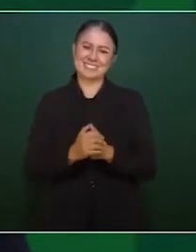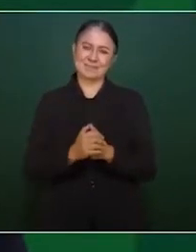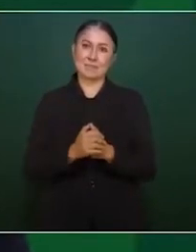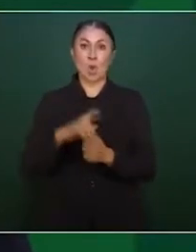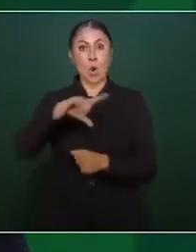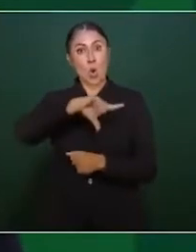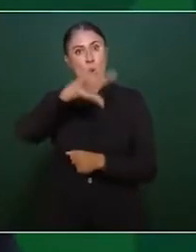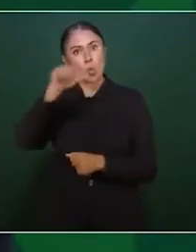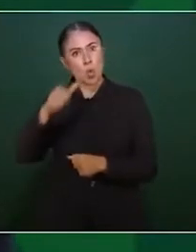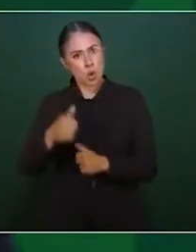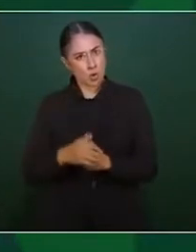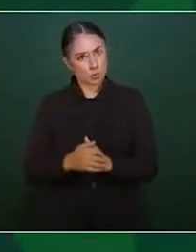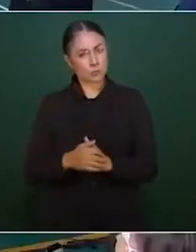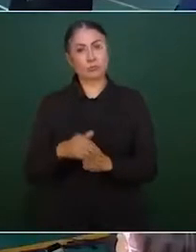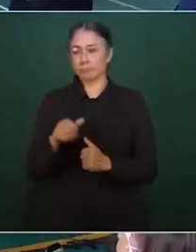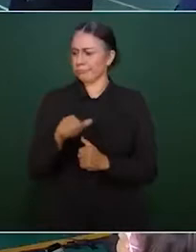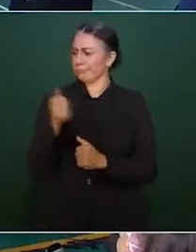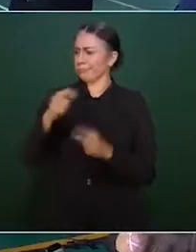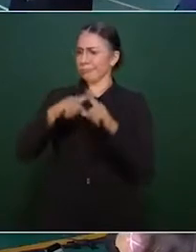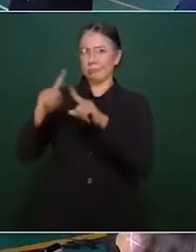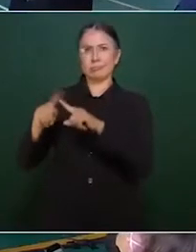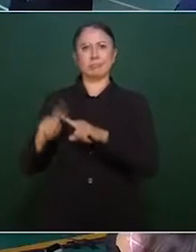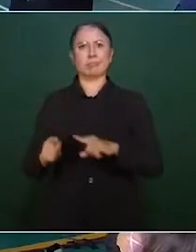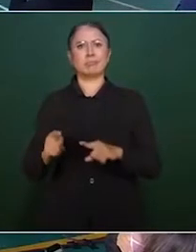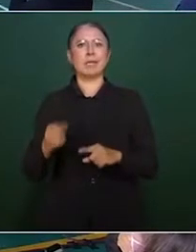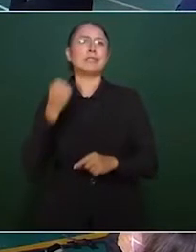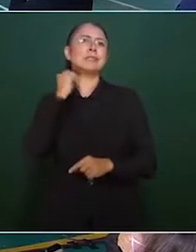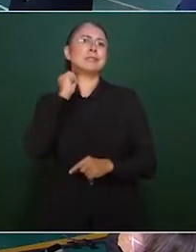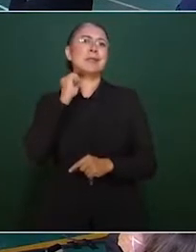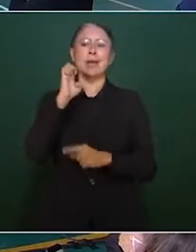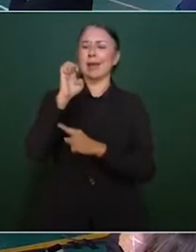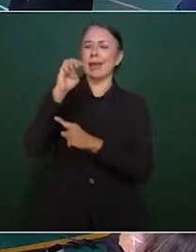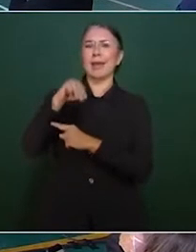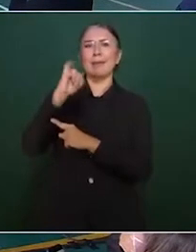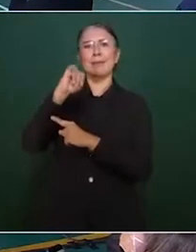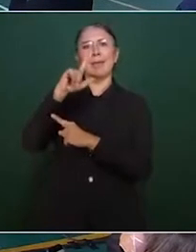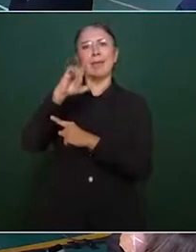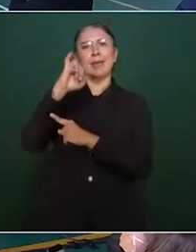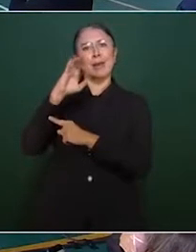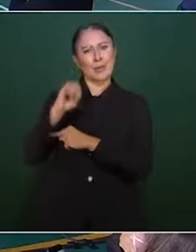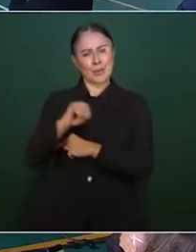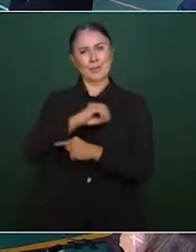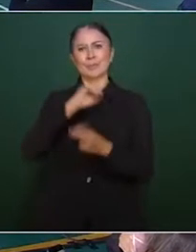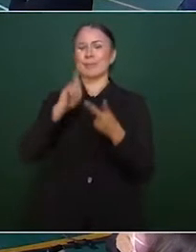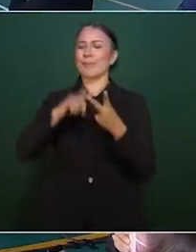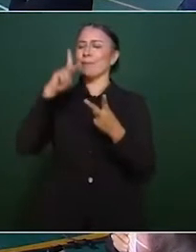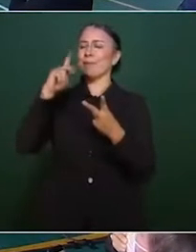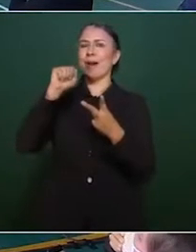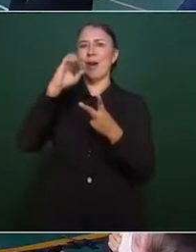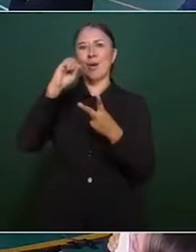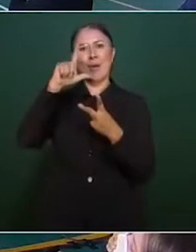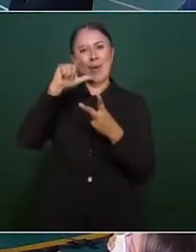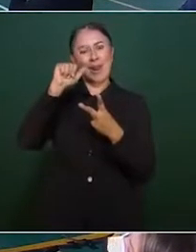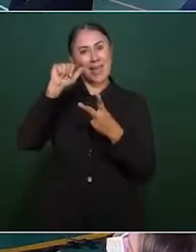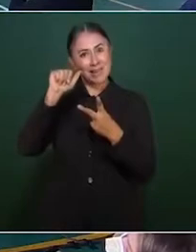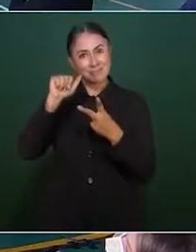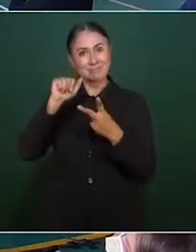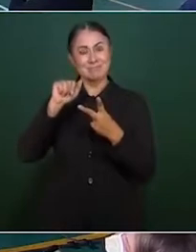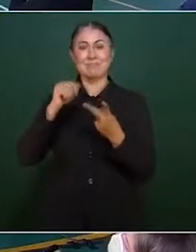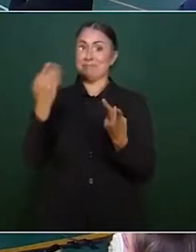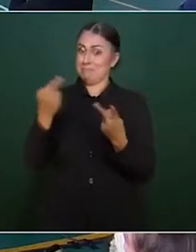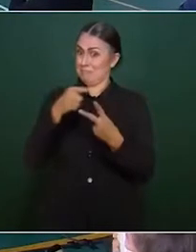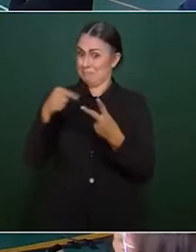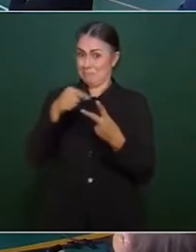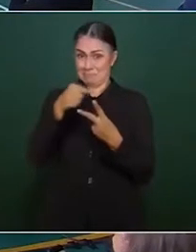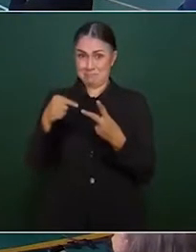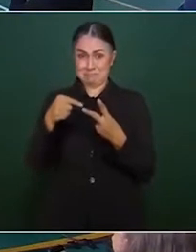siguieron otros como el senador Emilio Álvarez y Casa y Paola Migoya, promotores del Frente Cívico Nacional.